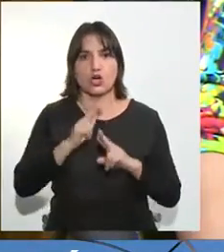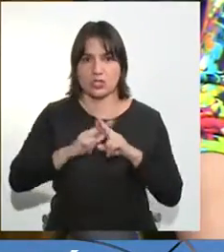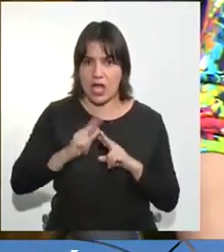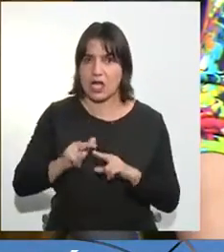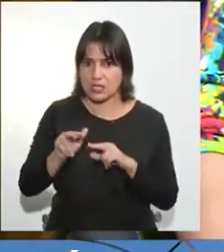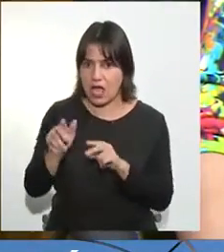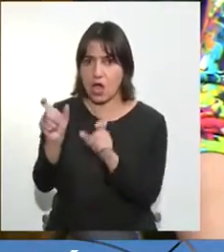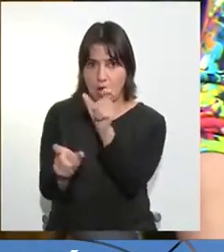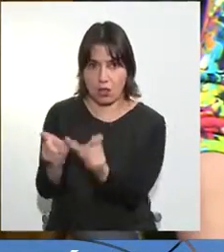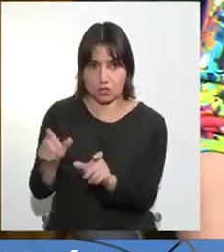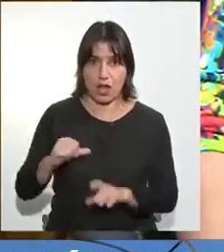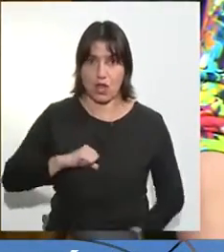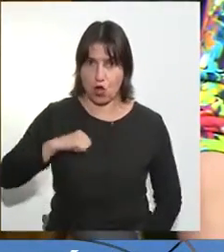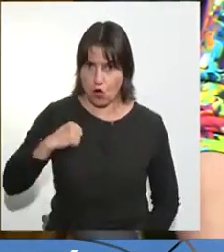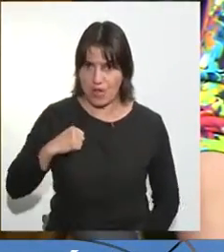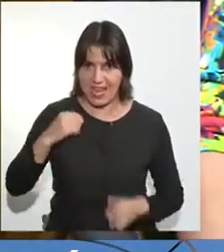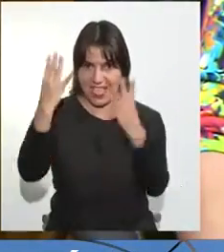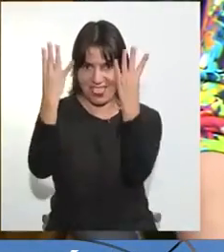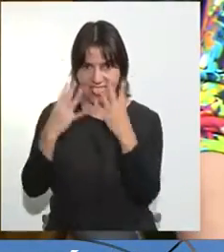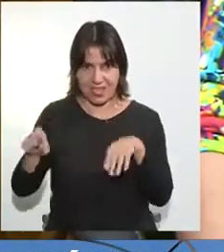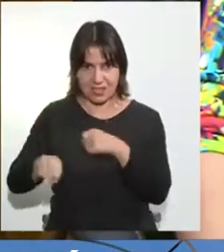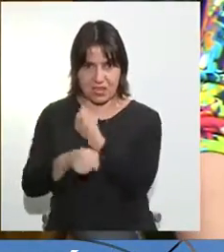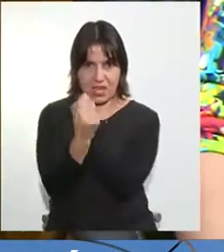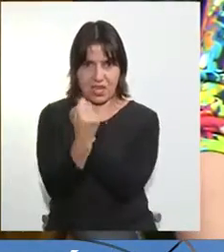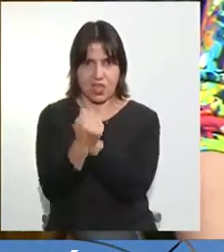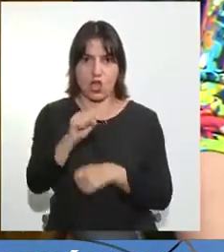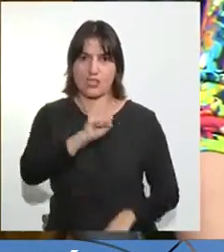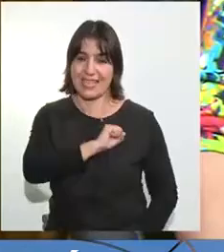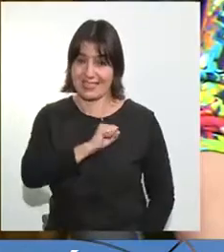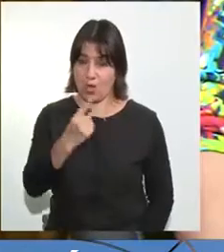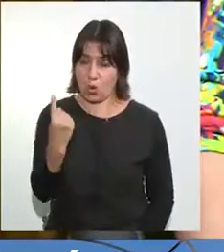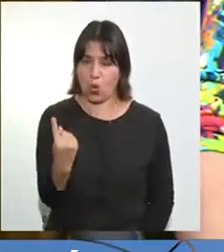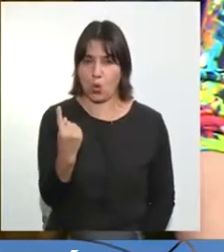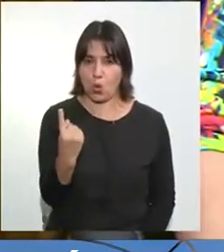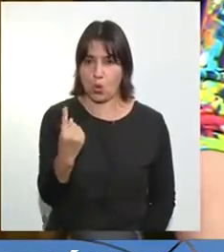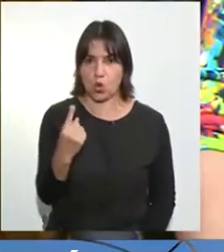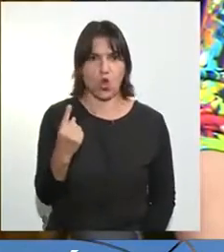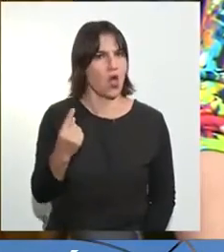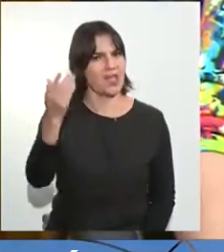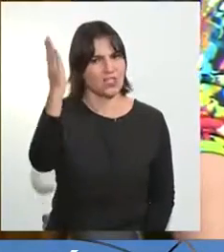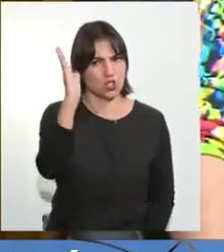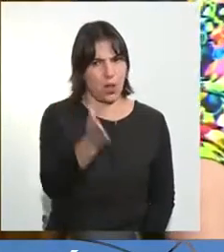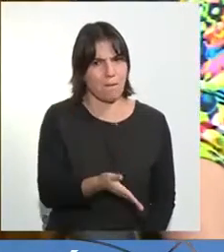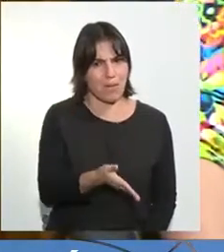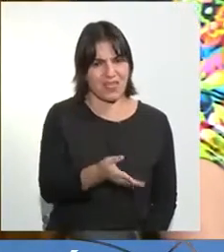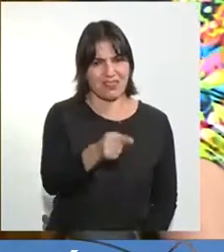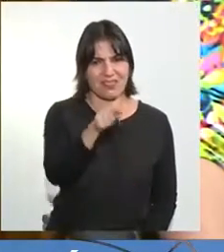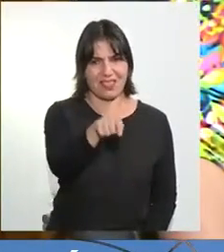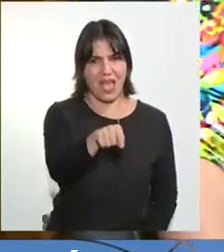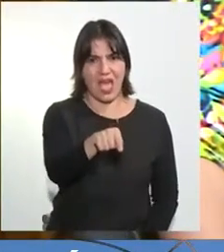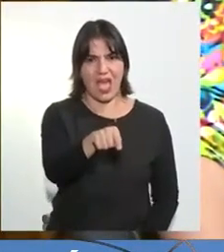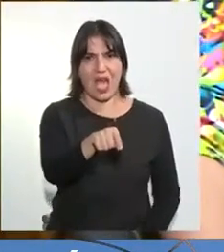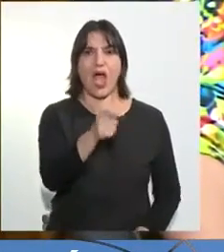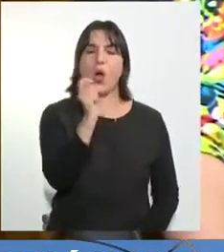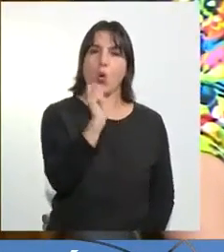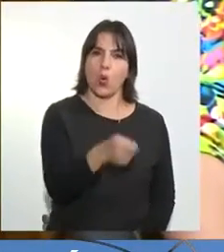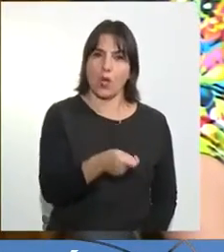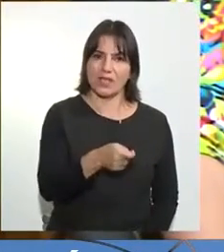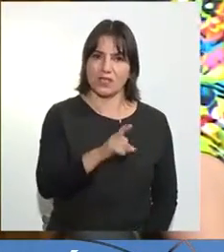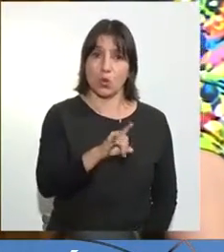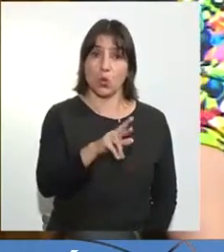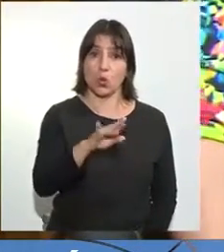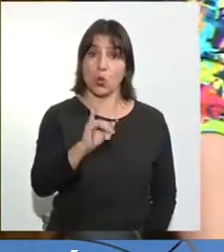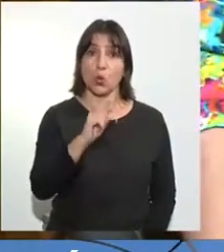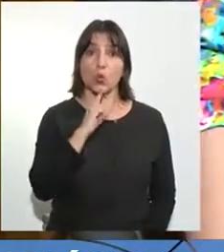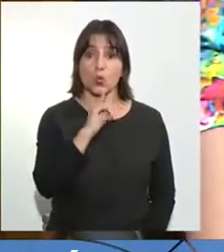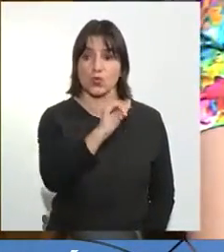que están detenidos en Santiago I y se suspenda la sanción al juez Daniel Urrutia por aplicar una facultad. Un juez de garantía tiene la